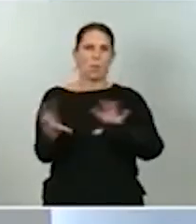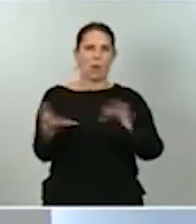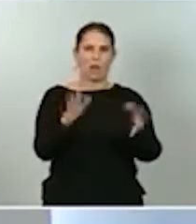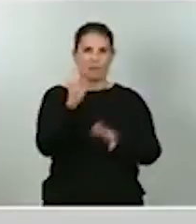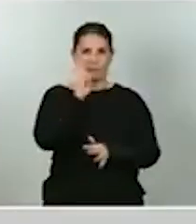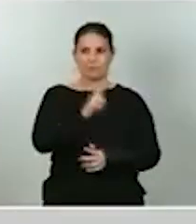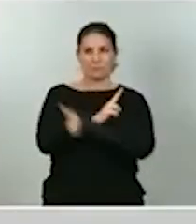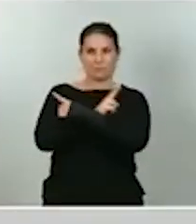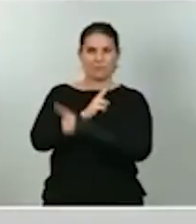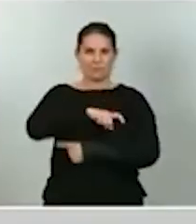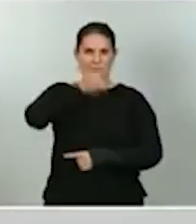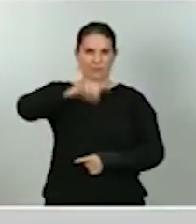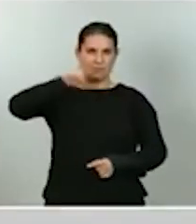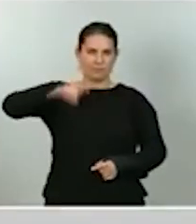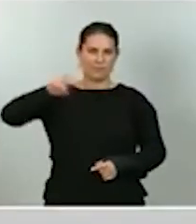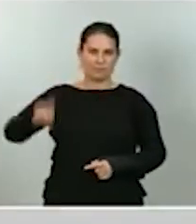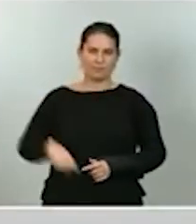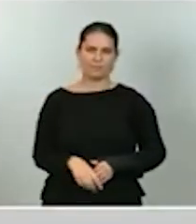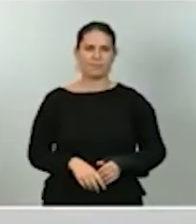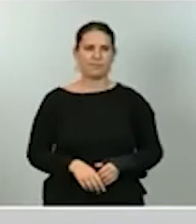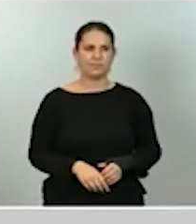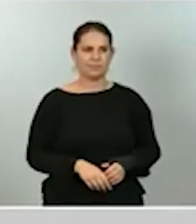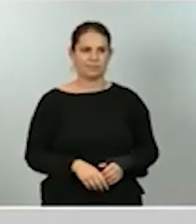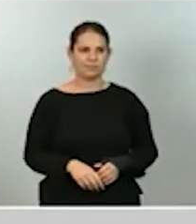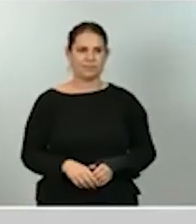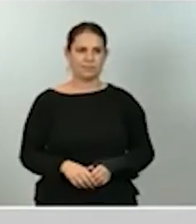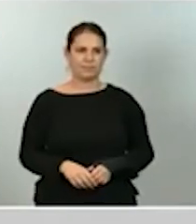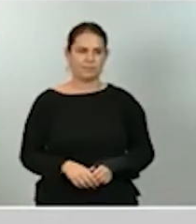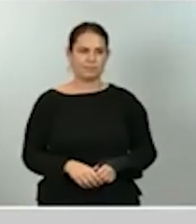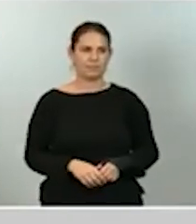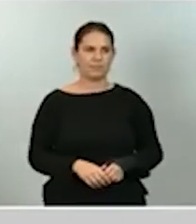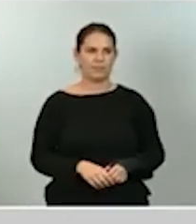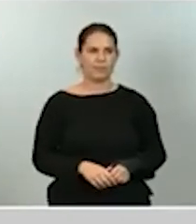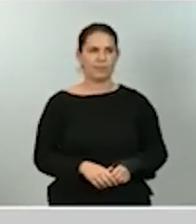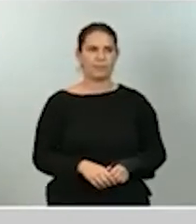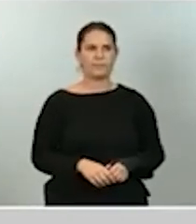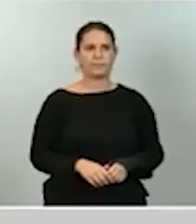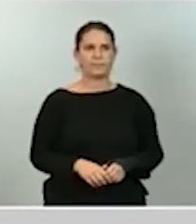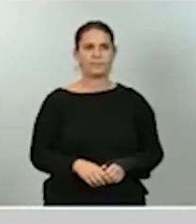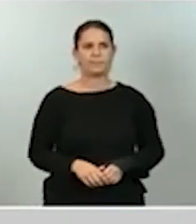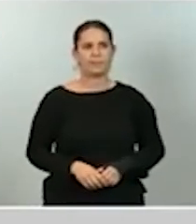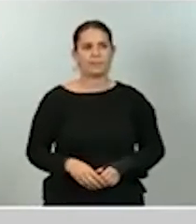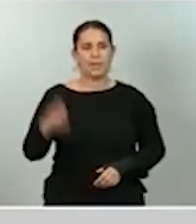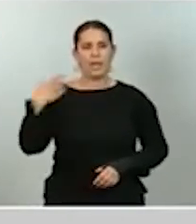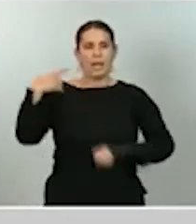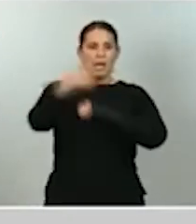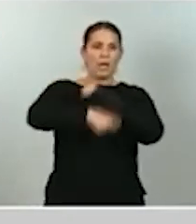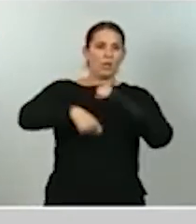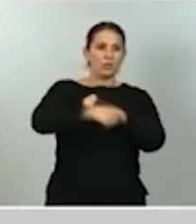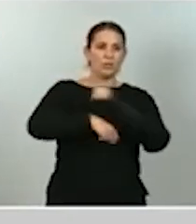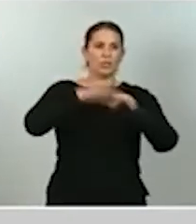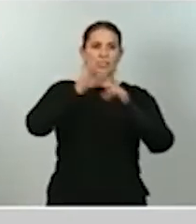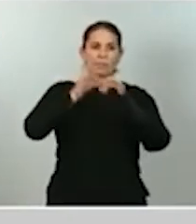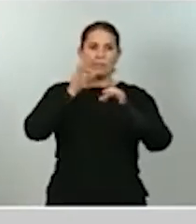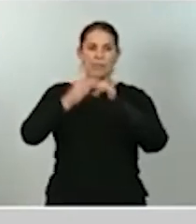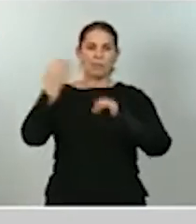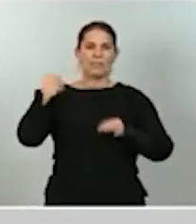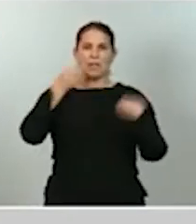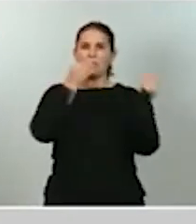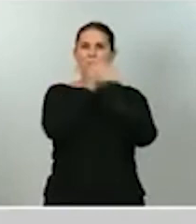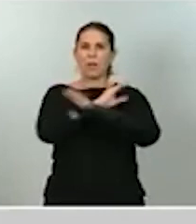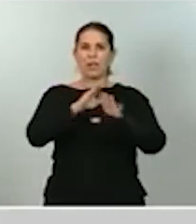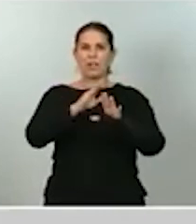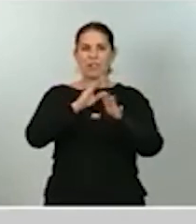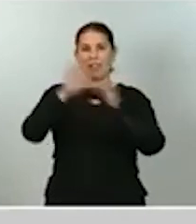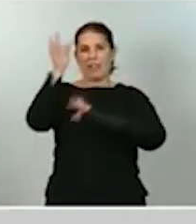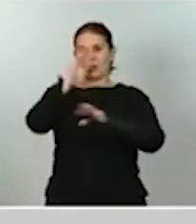ustedes delante, después de registrarse en agosto y septiembre los mejores datos de afiliación a la seguridad social de toda